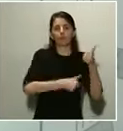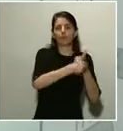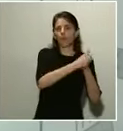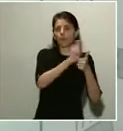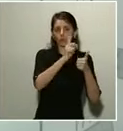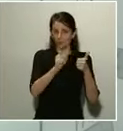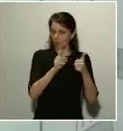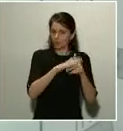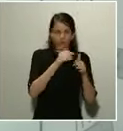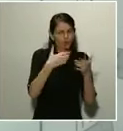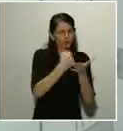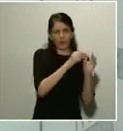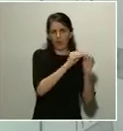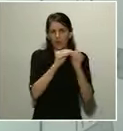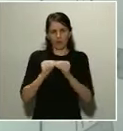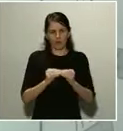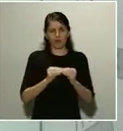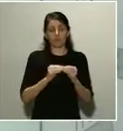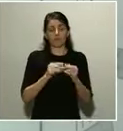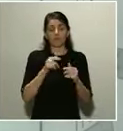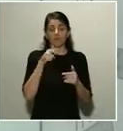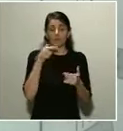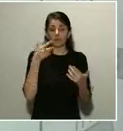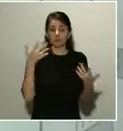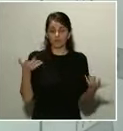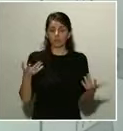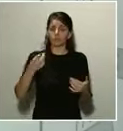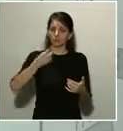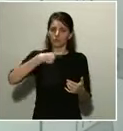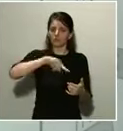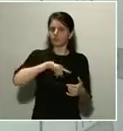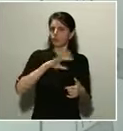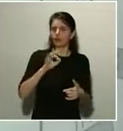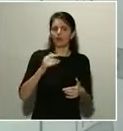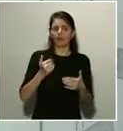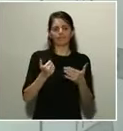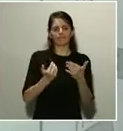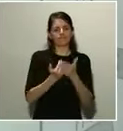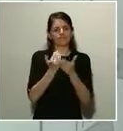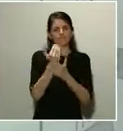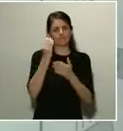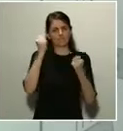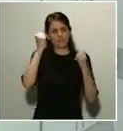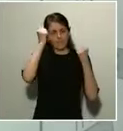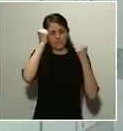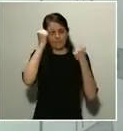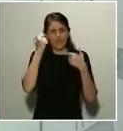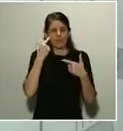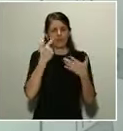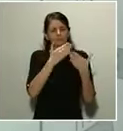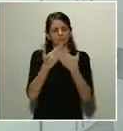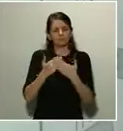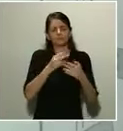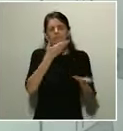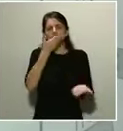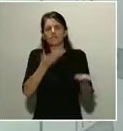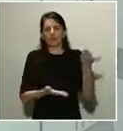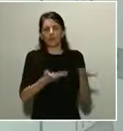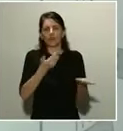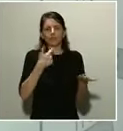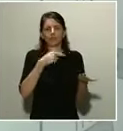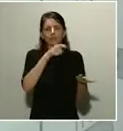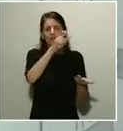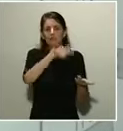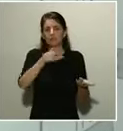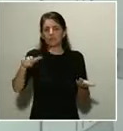estamos, obviamente, estudiando cómo poder ayudar a las personas que tienen que hacer frente a un alquiler y